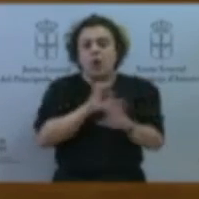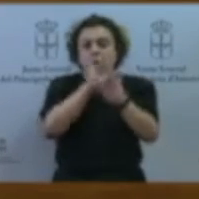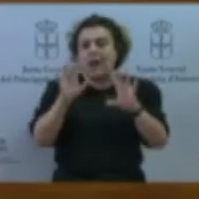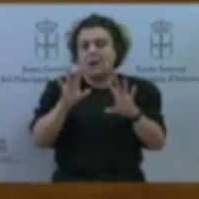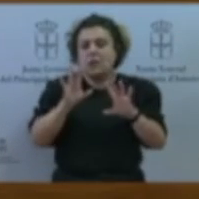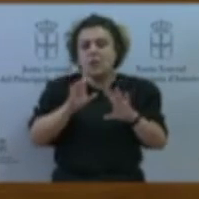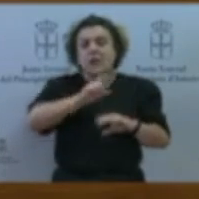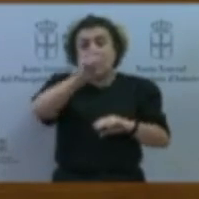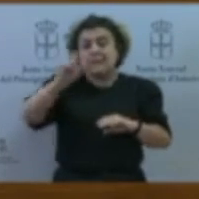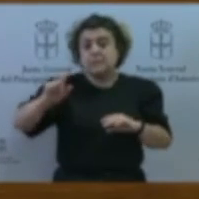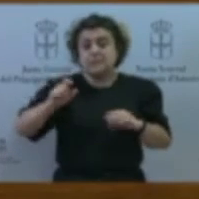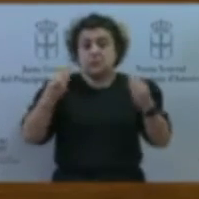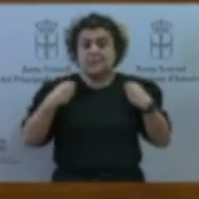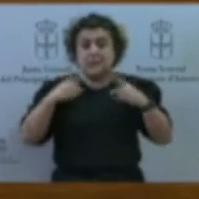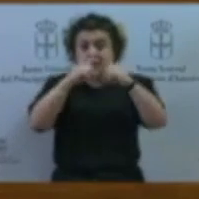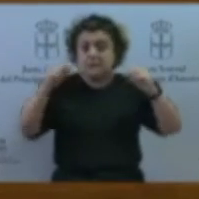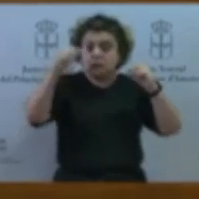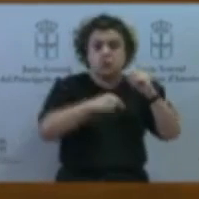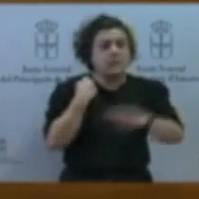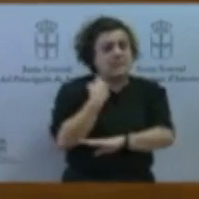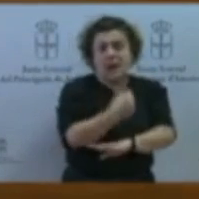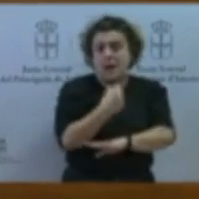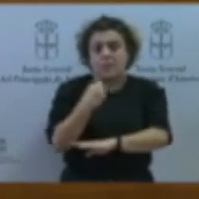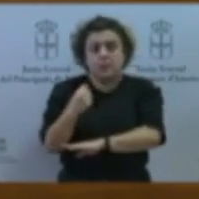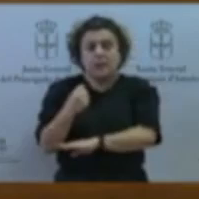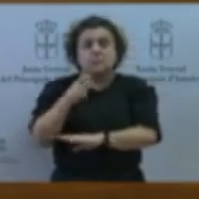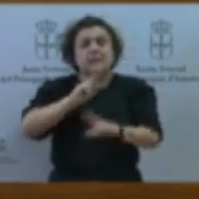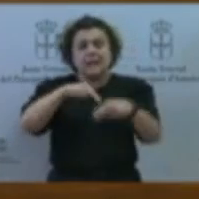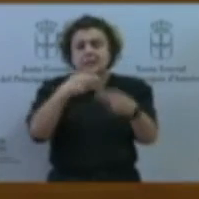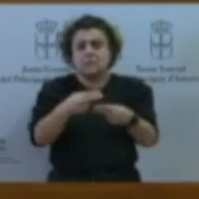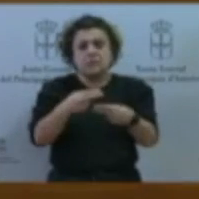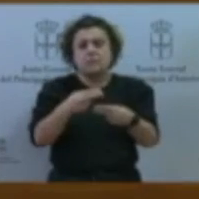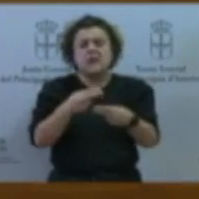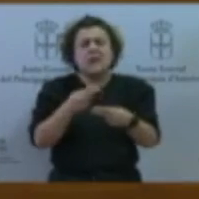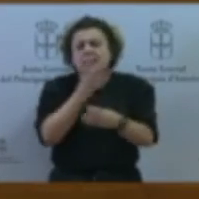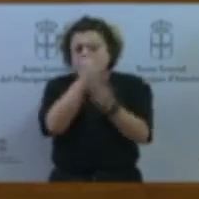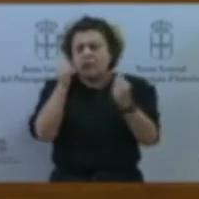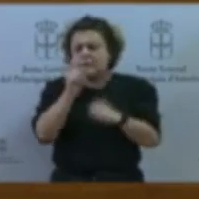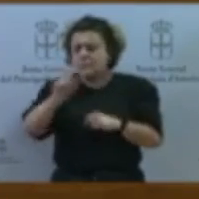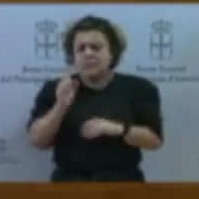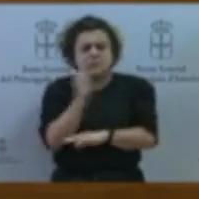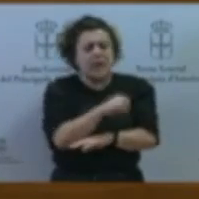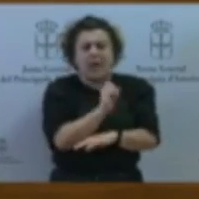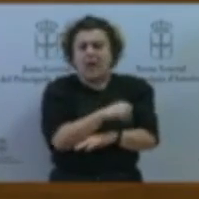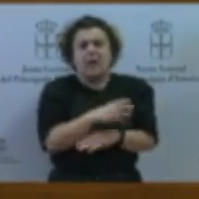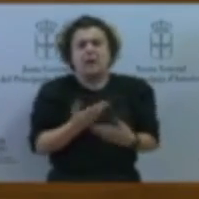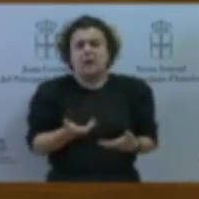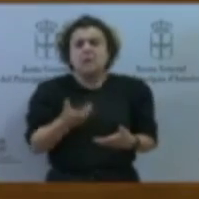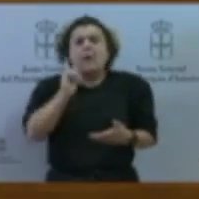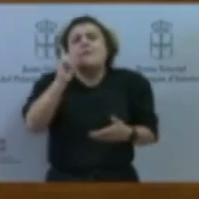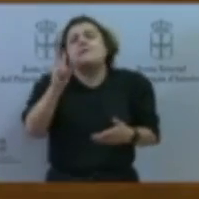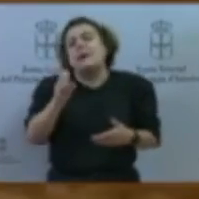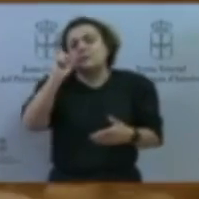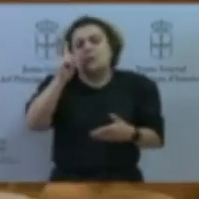adecuadamente a la gente del sudoccidente y que no dejamos a nadie atrás. Que eso no sea solo válido para la gente del centro y de las grandes ciudades, sino que sea válido para cualquier persona de